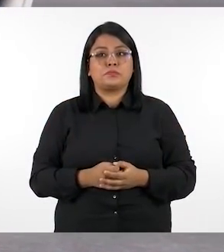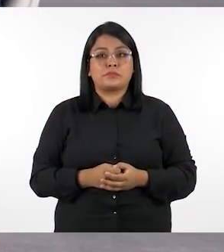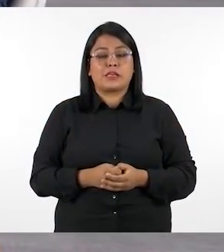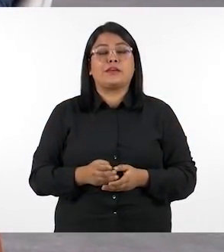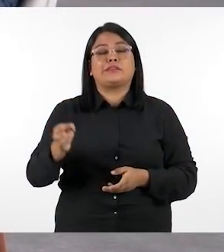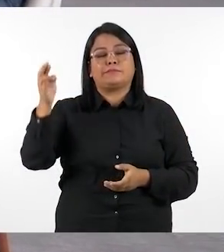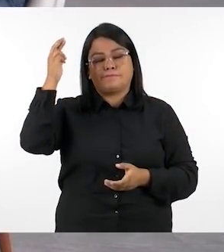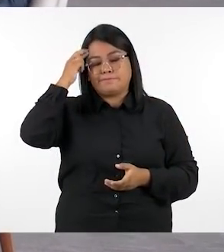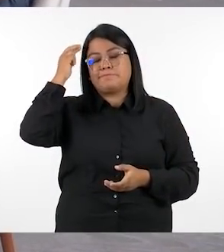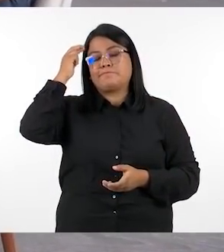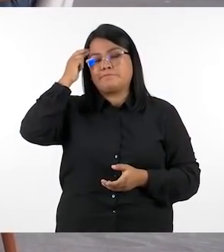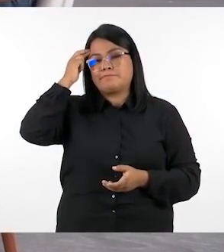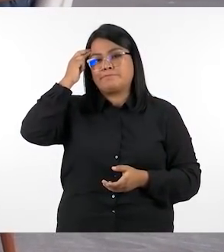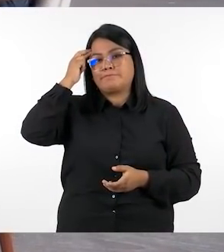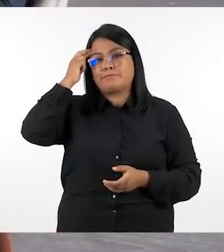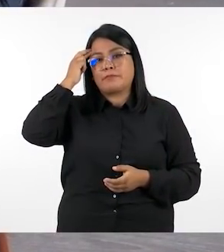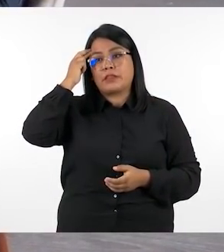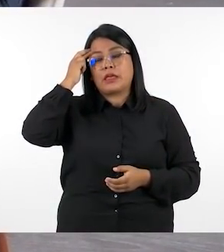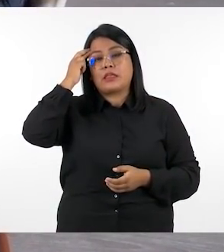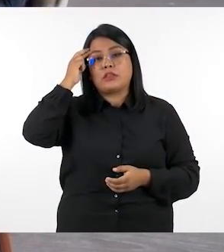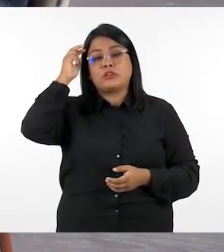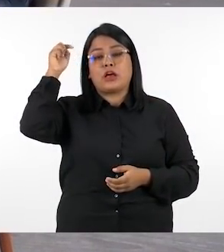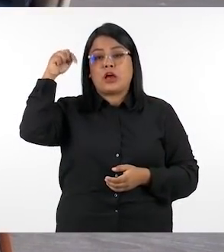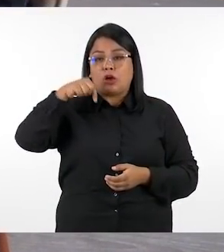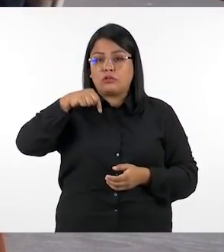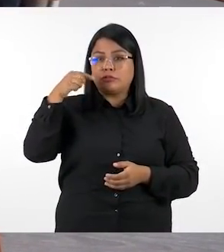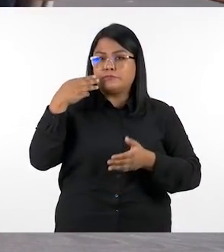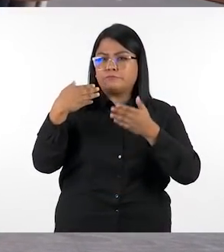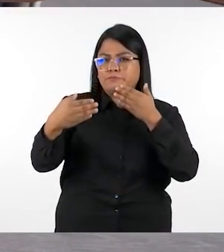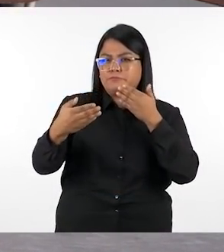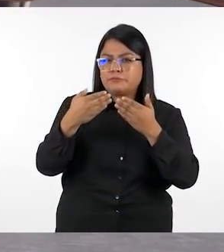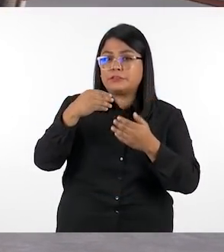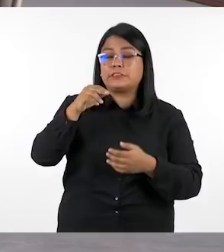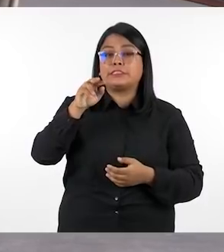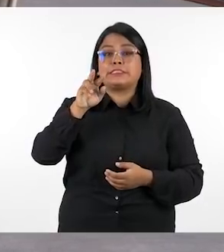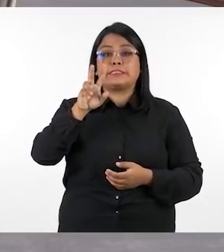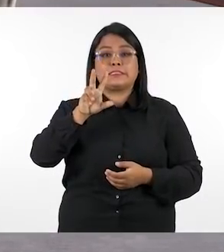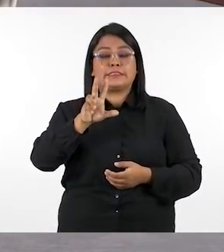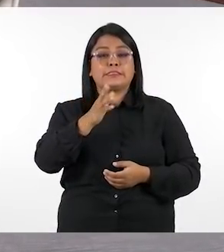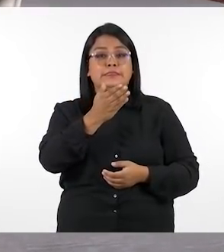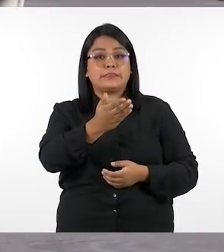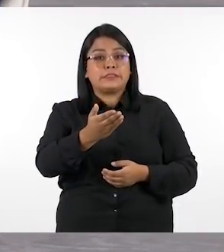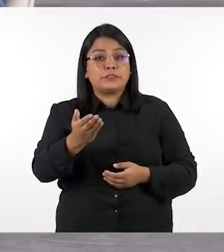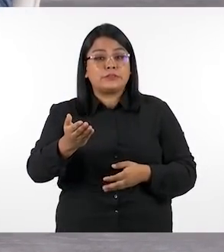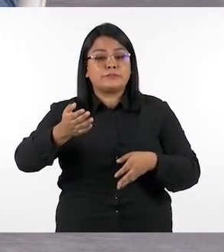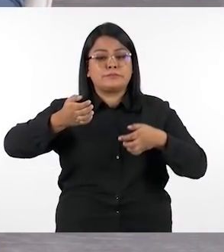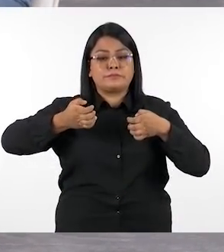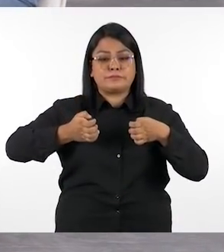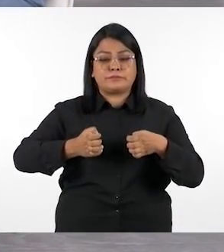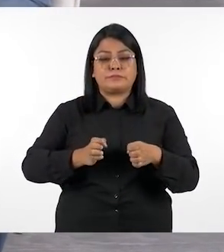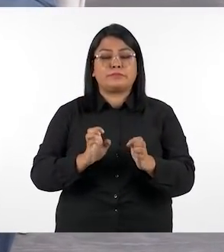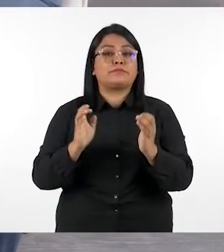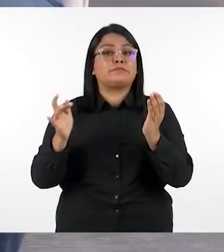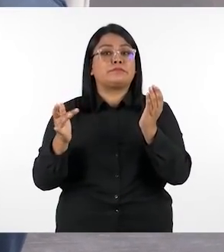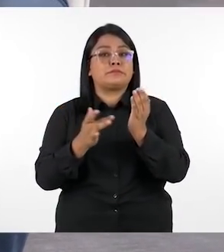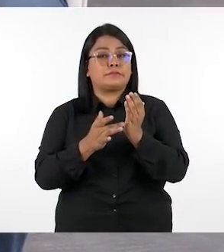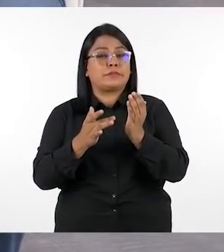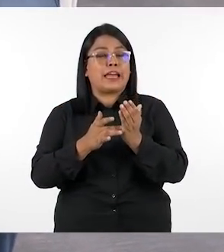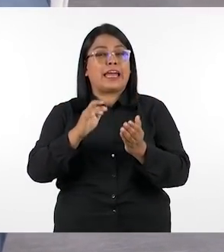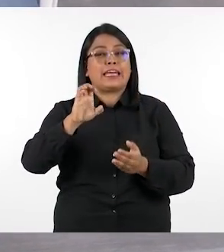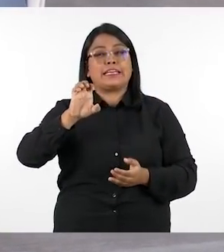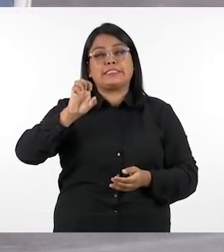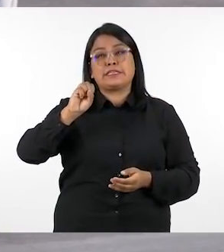estrategia tienes razón alejandra y por eso vamos a comentar ahorita los tres componentes de nuestra estrategia